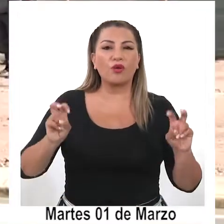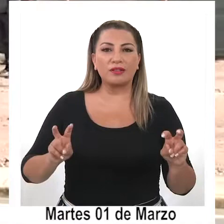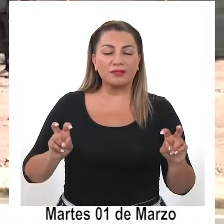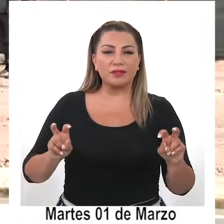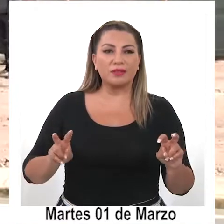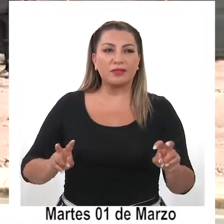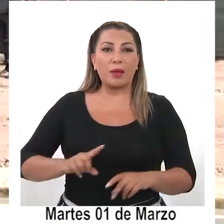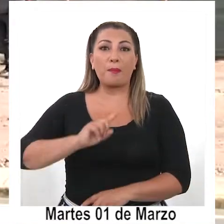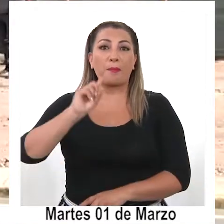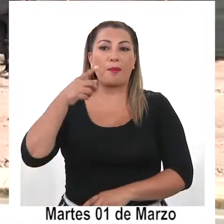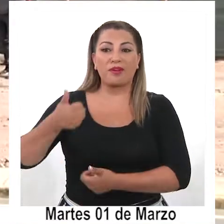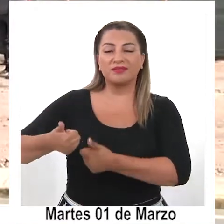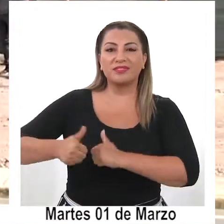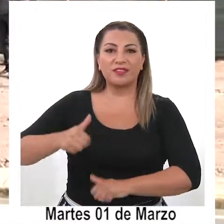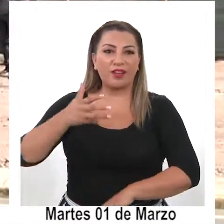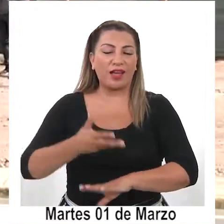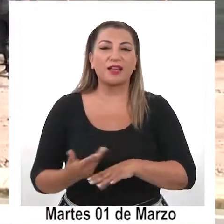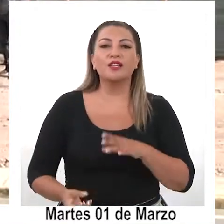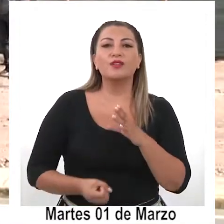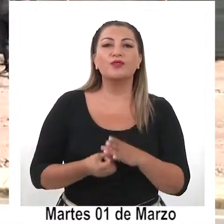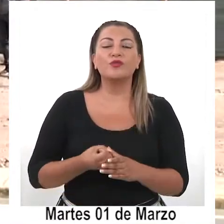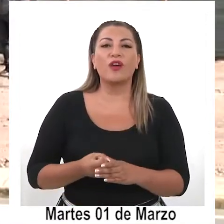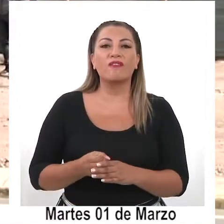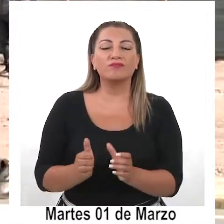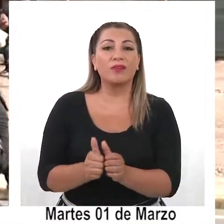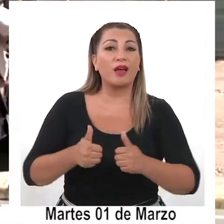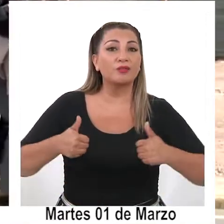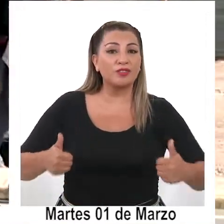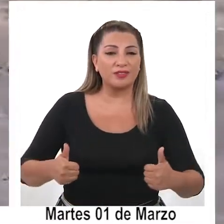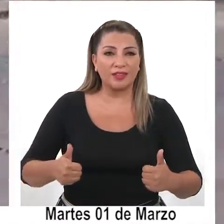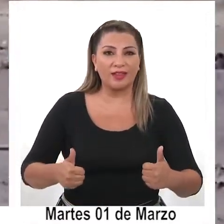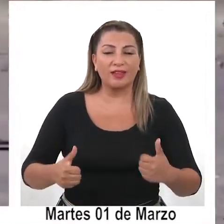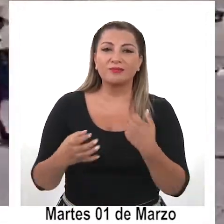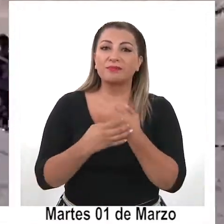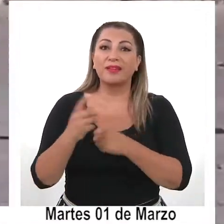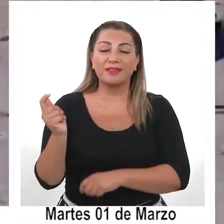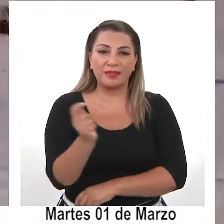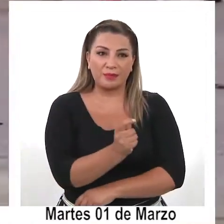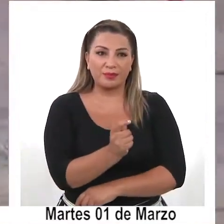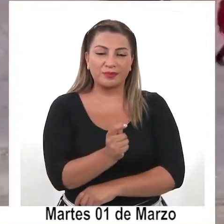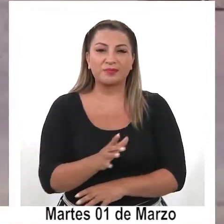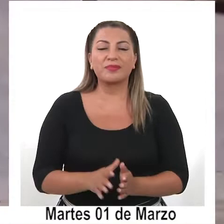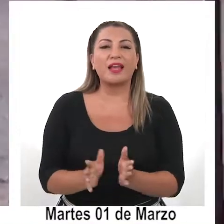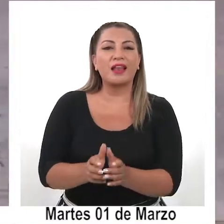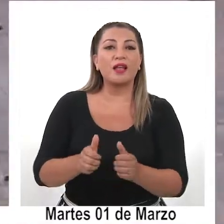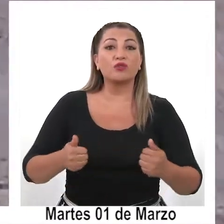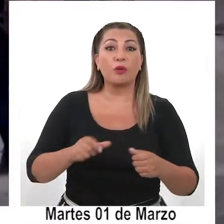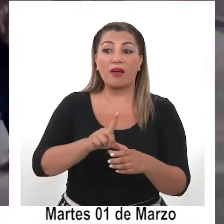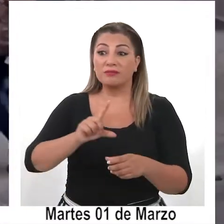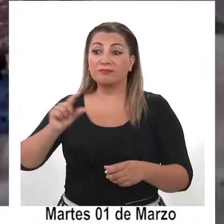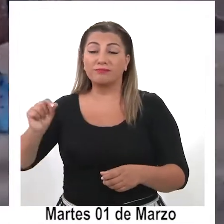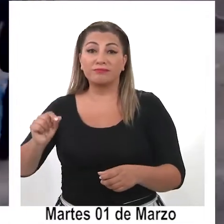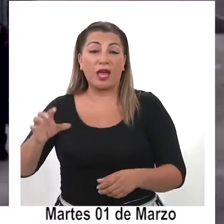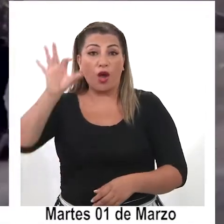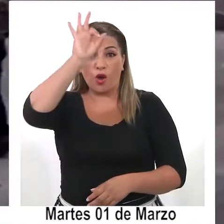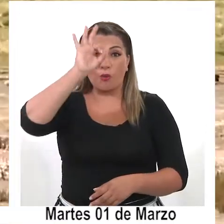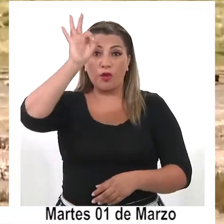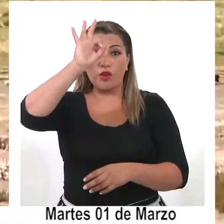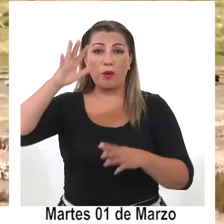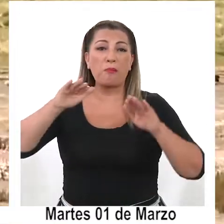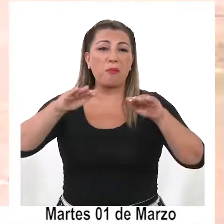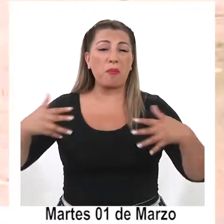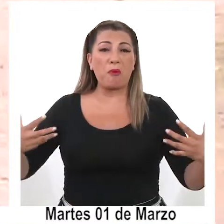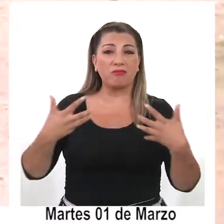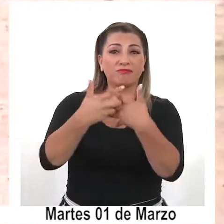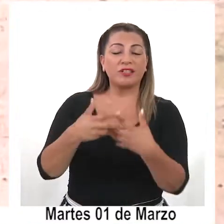principales desafíos de las nuevas designaciones regionales, las autoridades salientes coinciden en